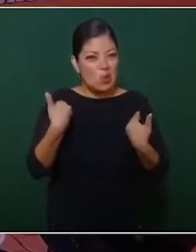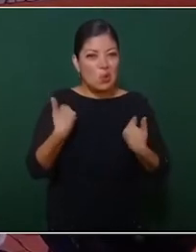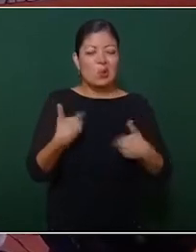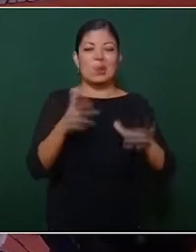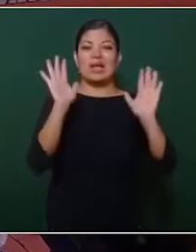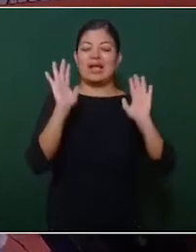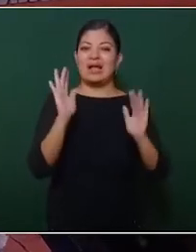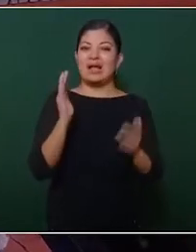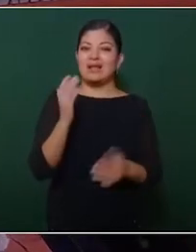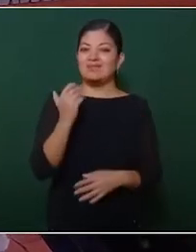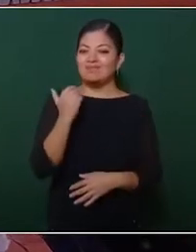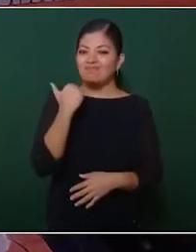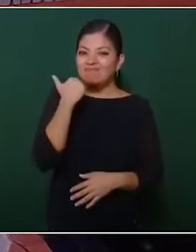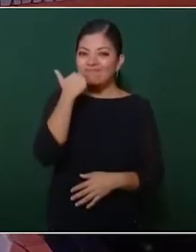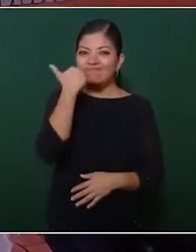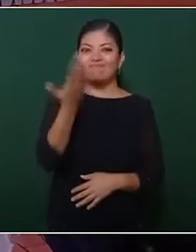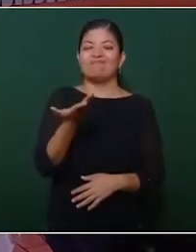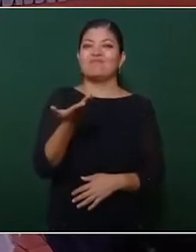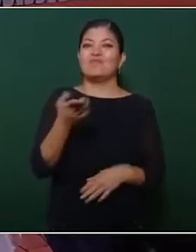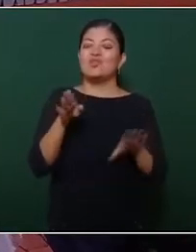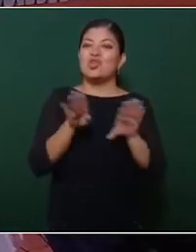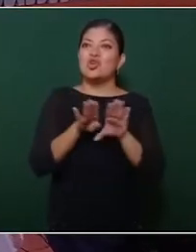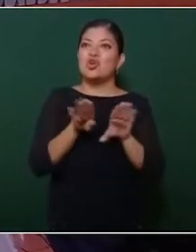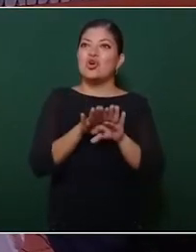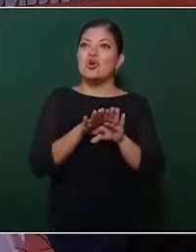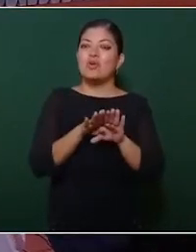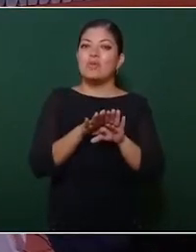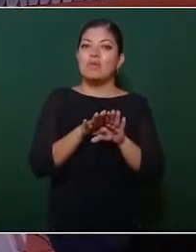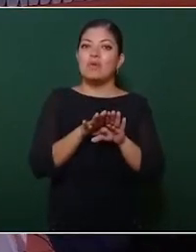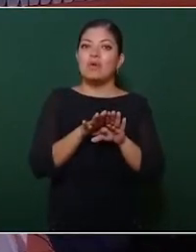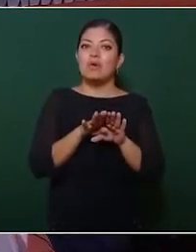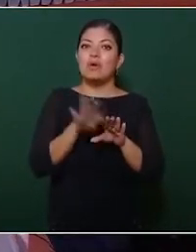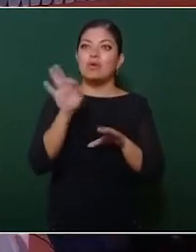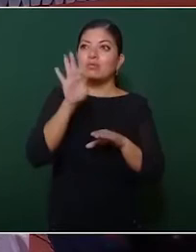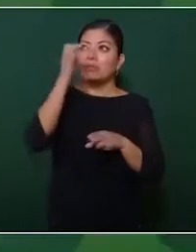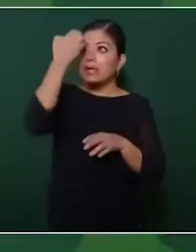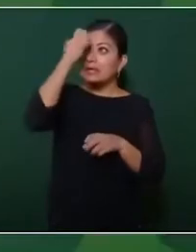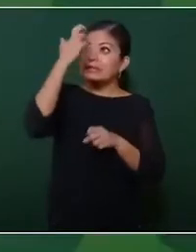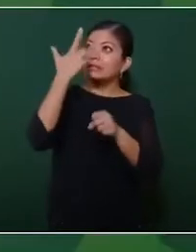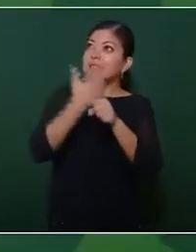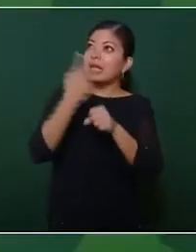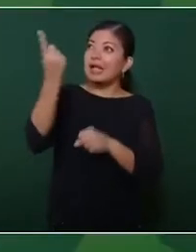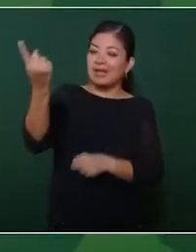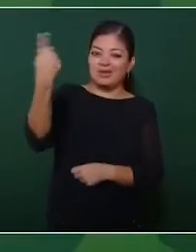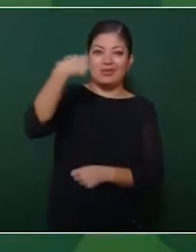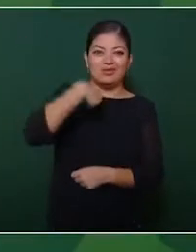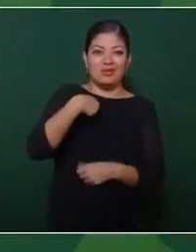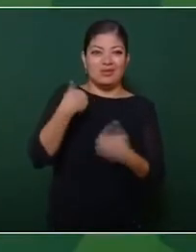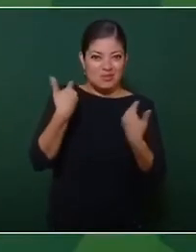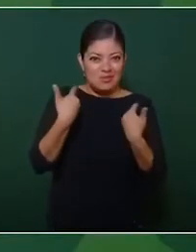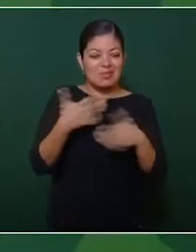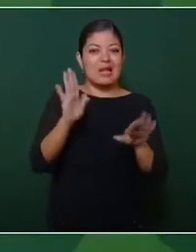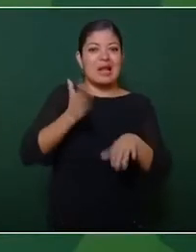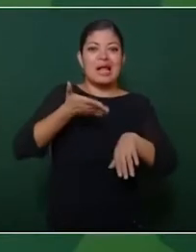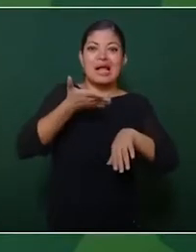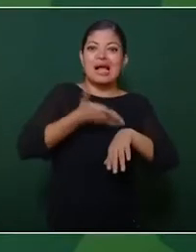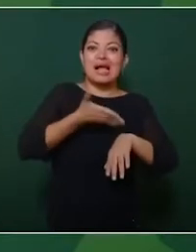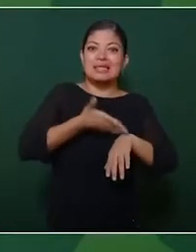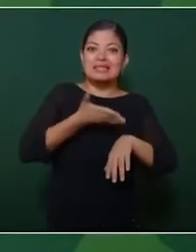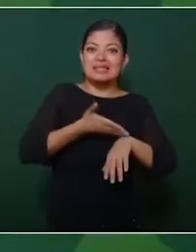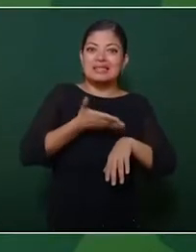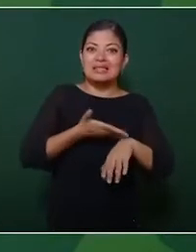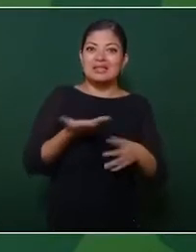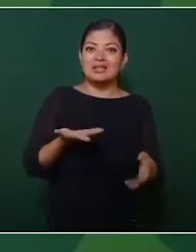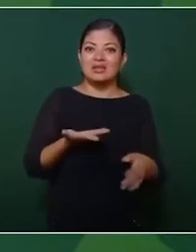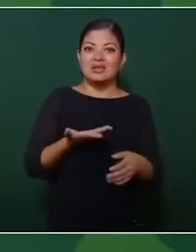nos castigaran los extranjeros, que